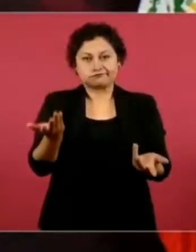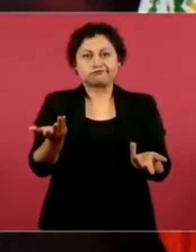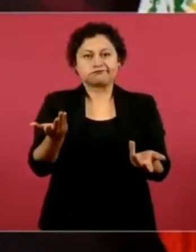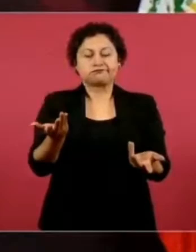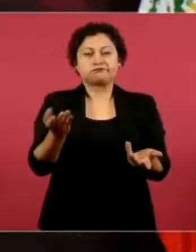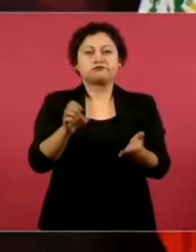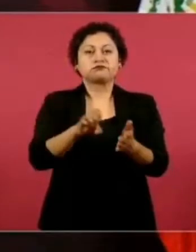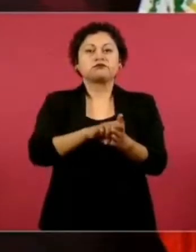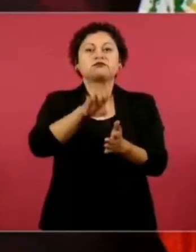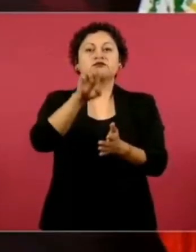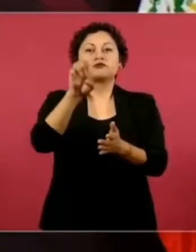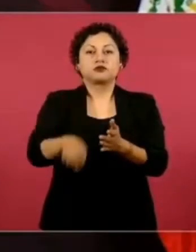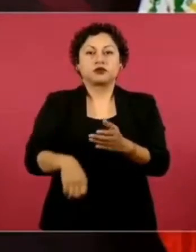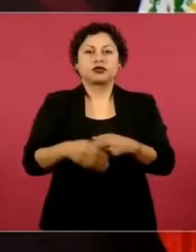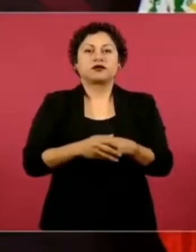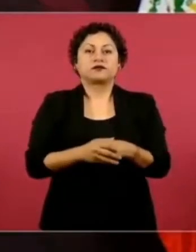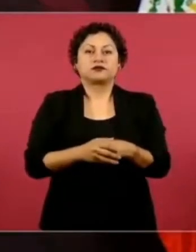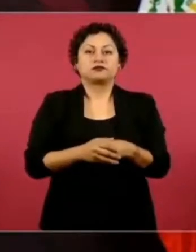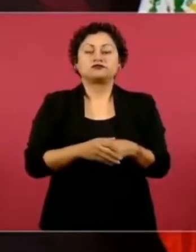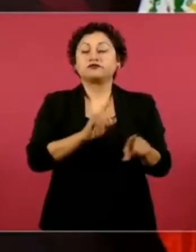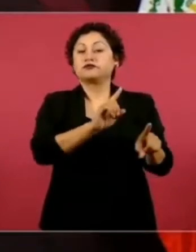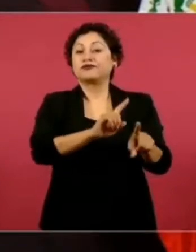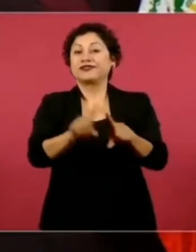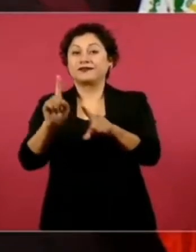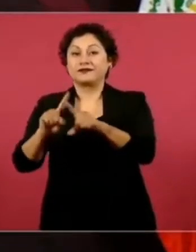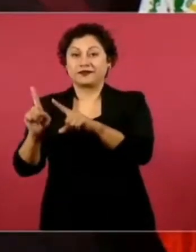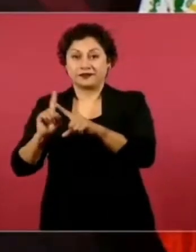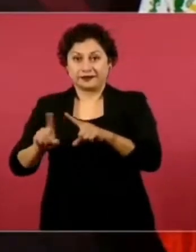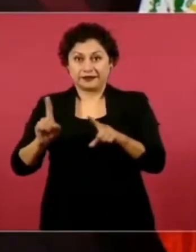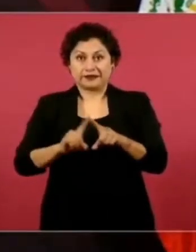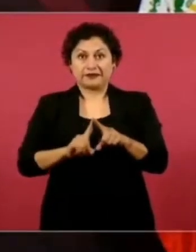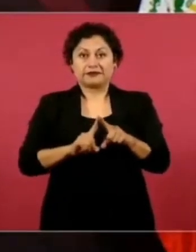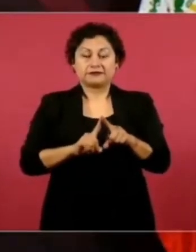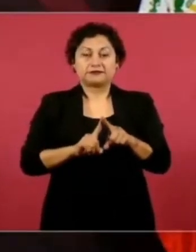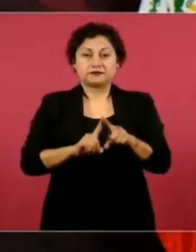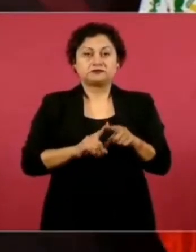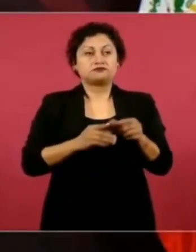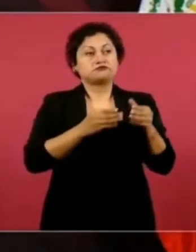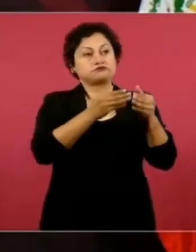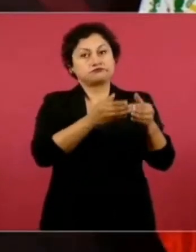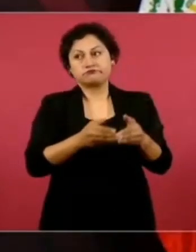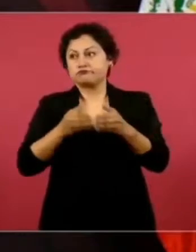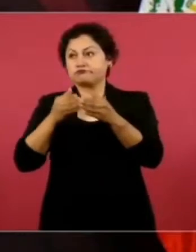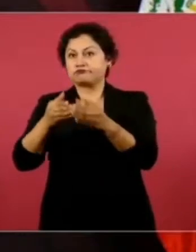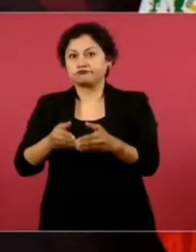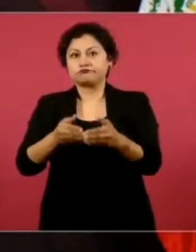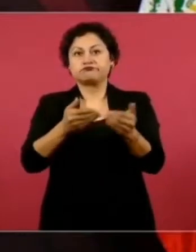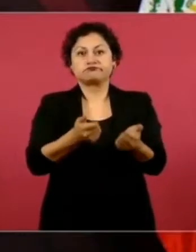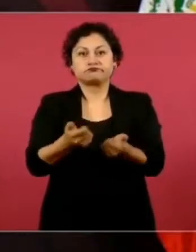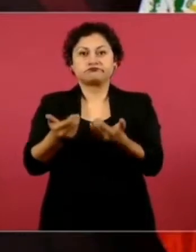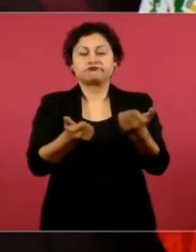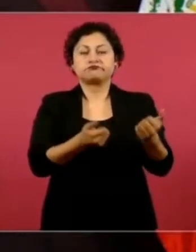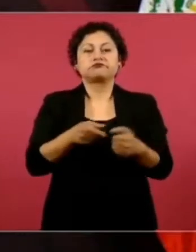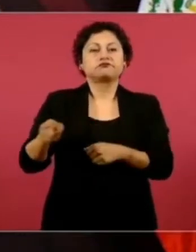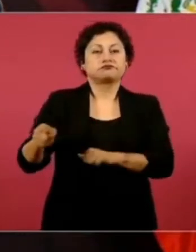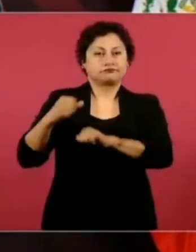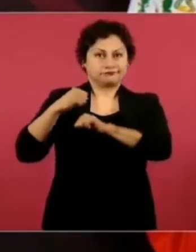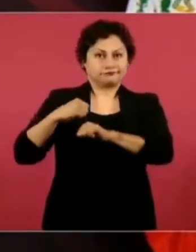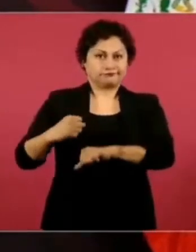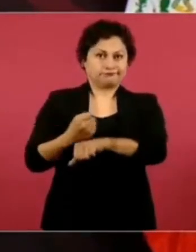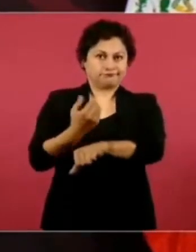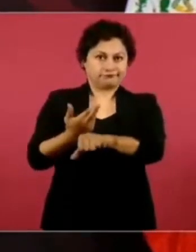embarcaciones en astilleros que tiene la Secretaría de Marina, también